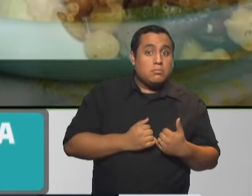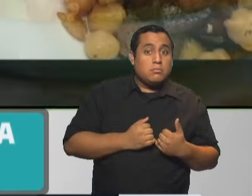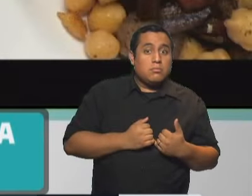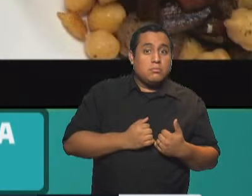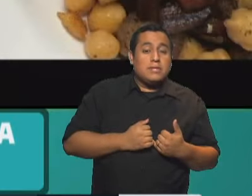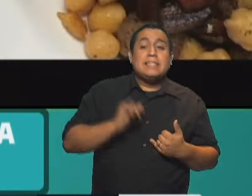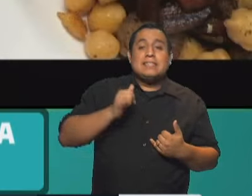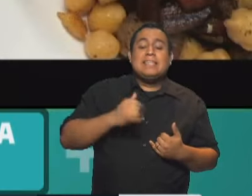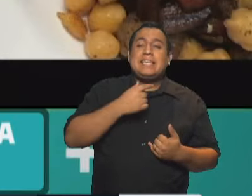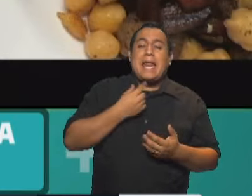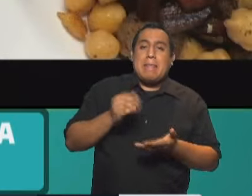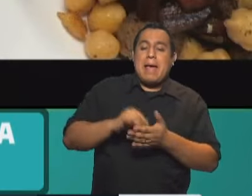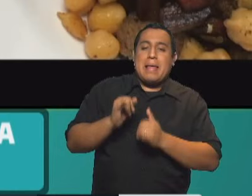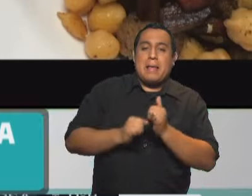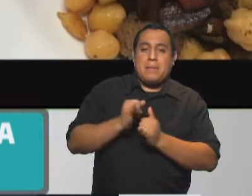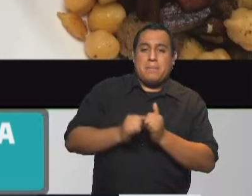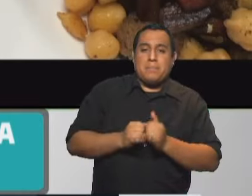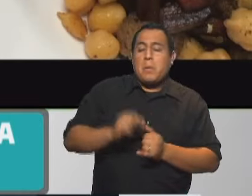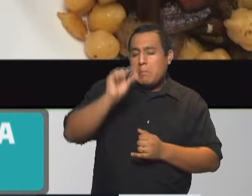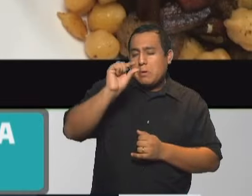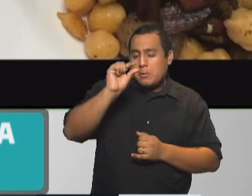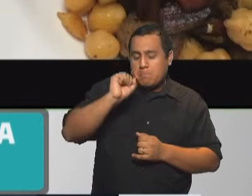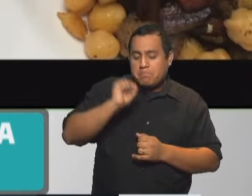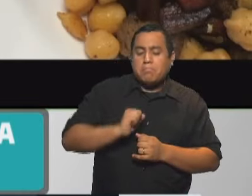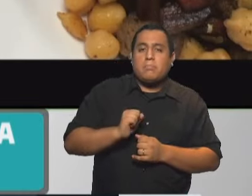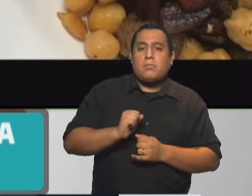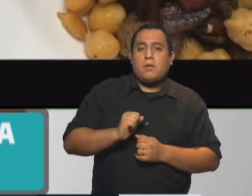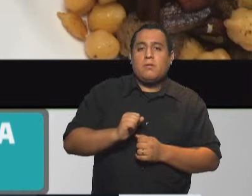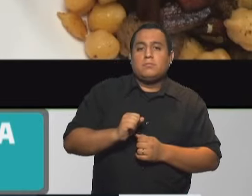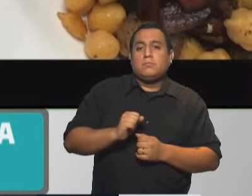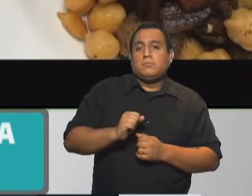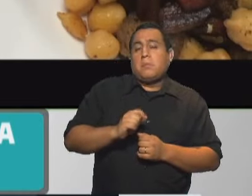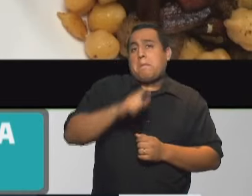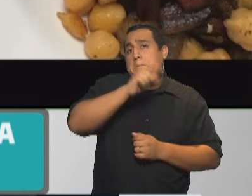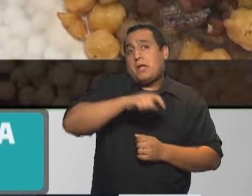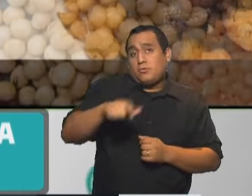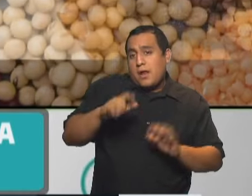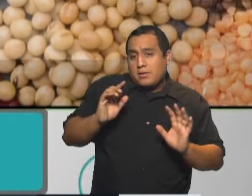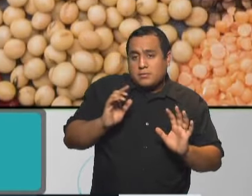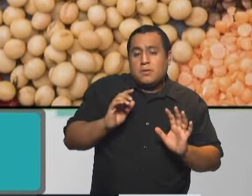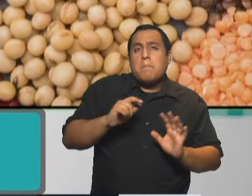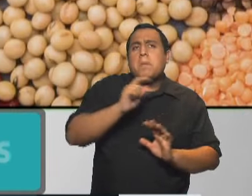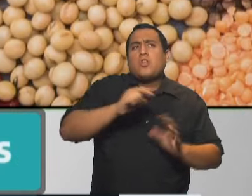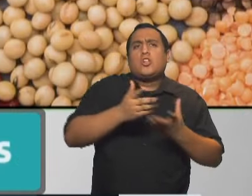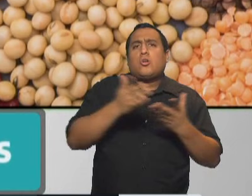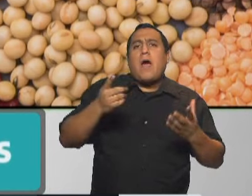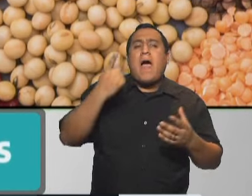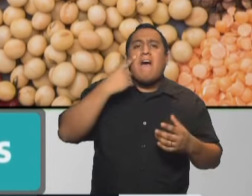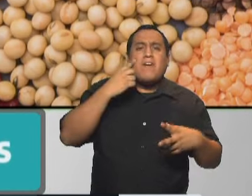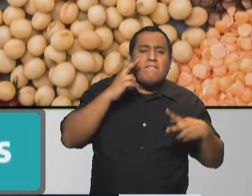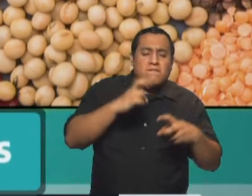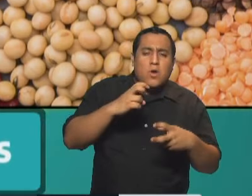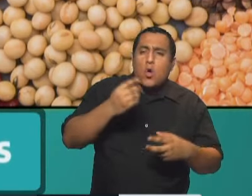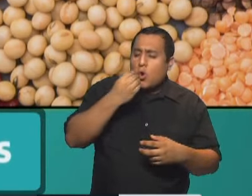si quería sumar esto un poco algo una forma de la que la gente tiene de averiguar si es